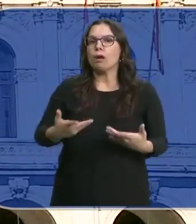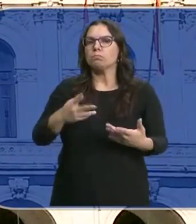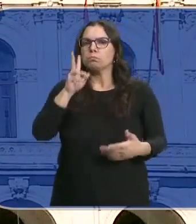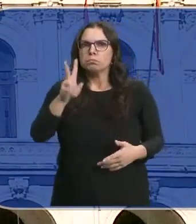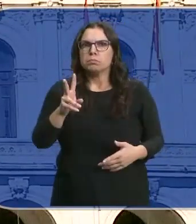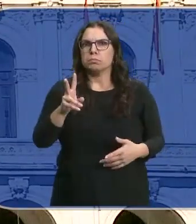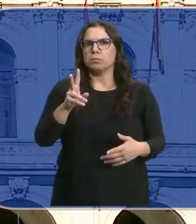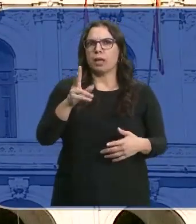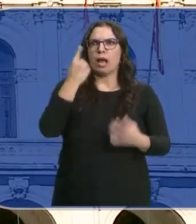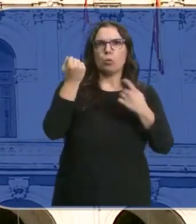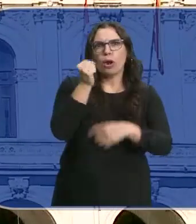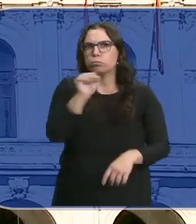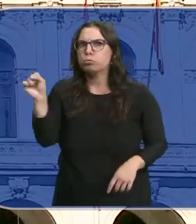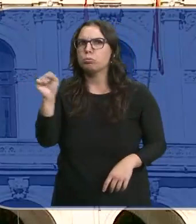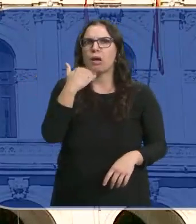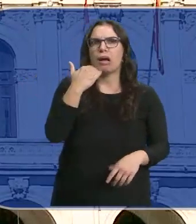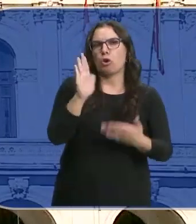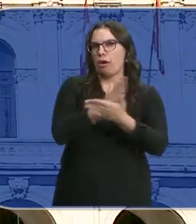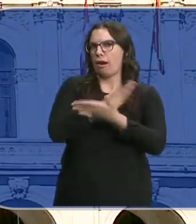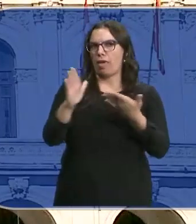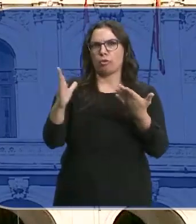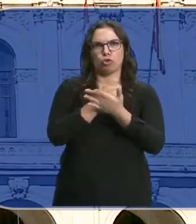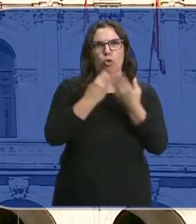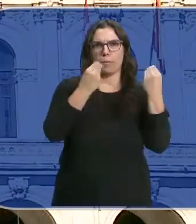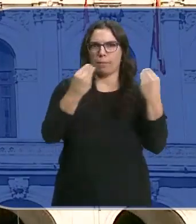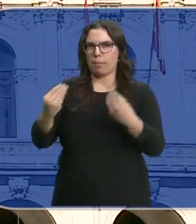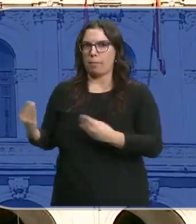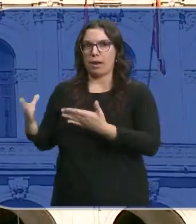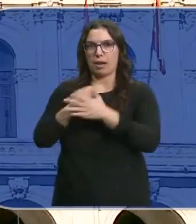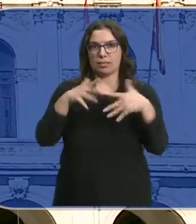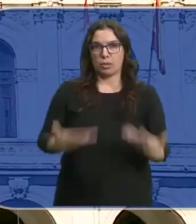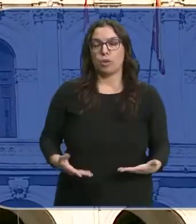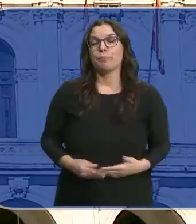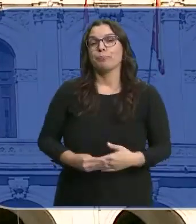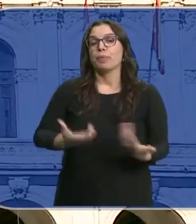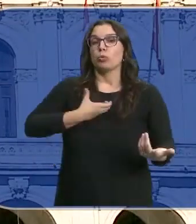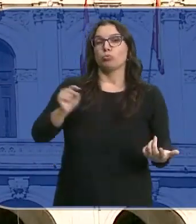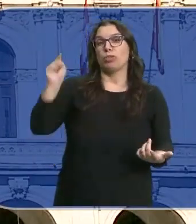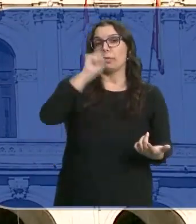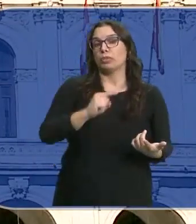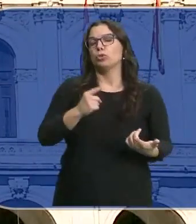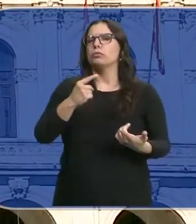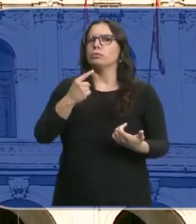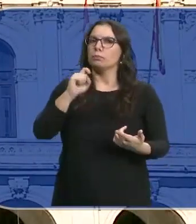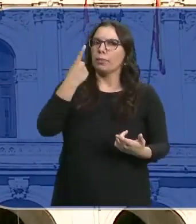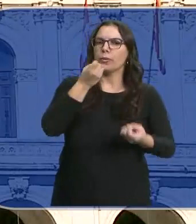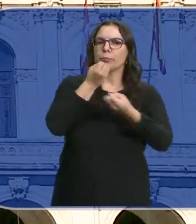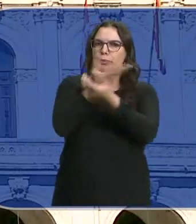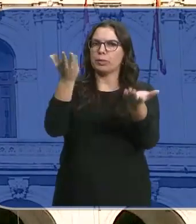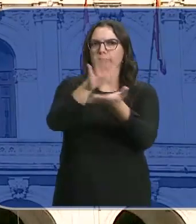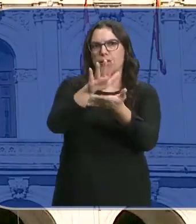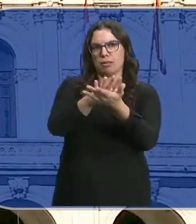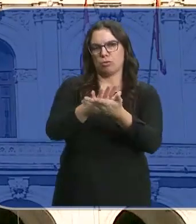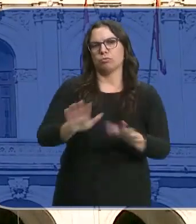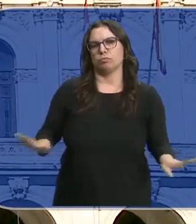se ha encontrado ningún caso que la incumpla y que no tenga esa licencia en regla. Por tanto, desde los distintos consistorios lanzan un mensaje de tranquilidad